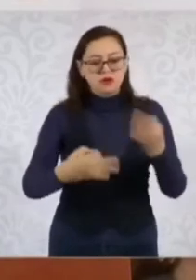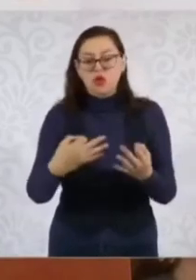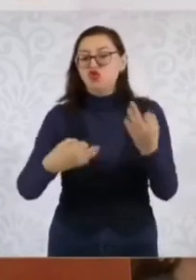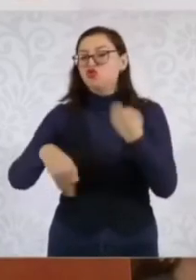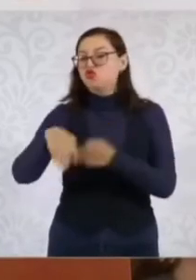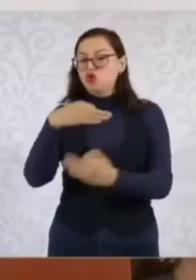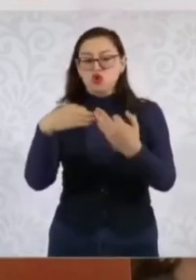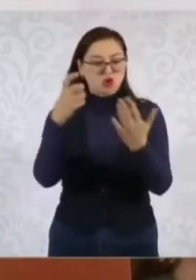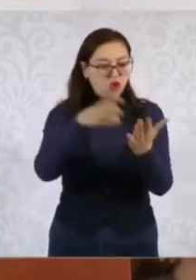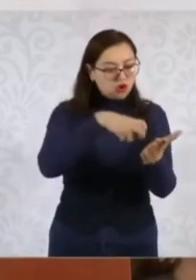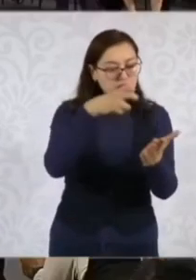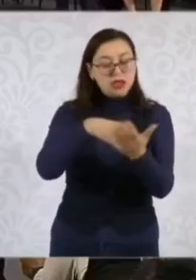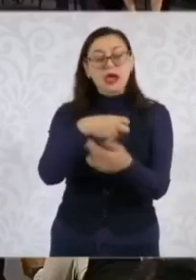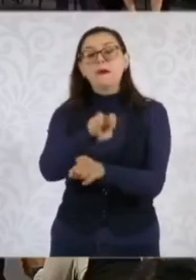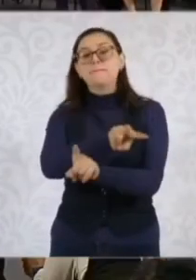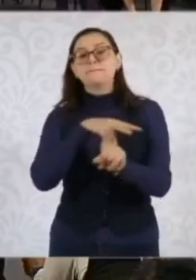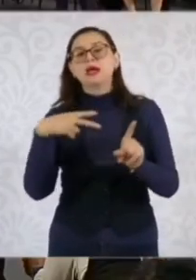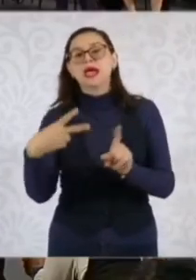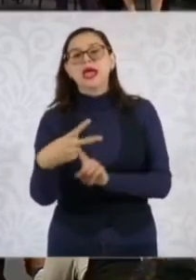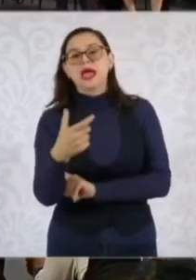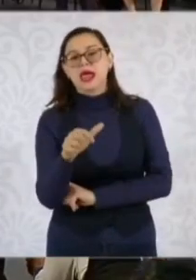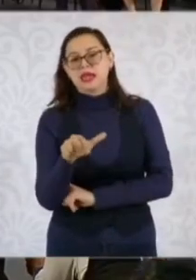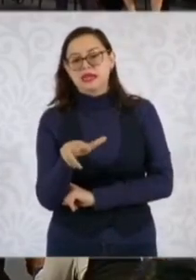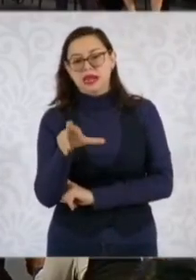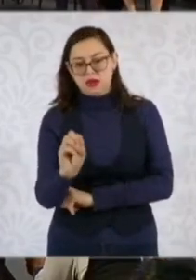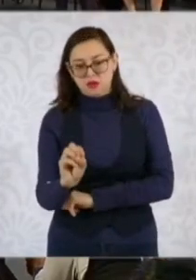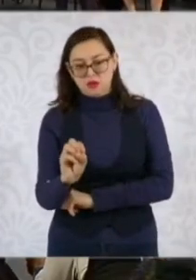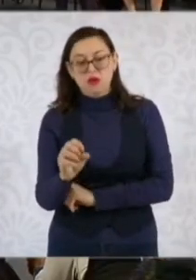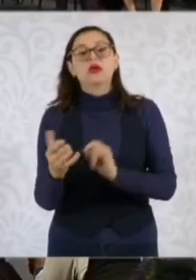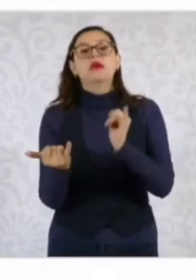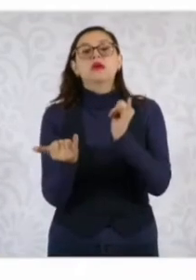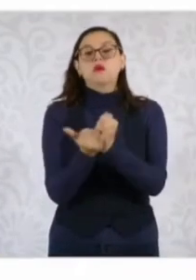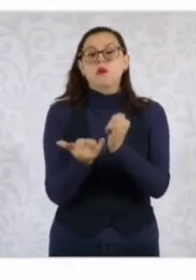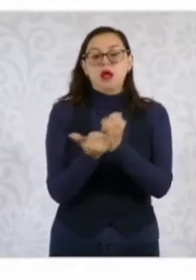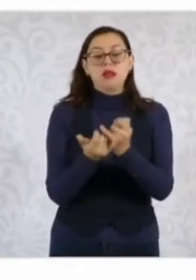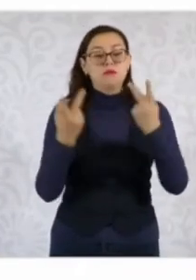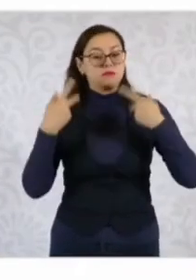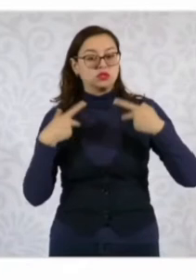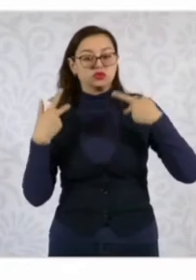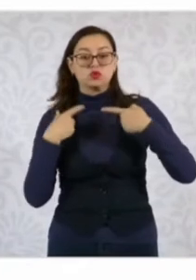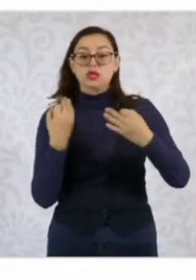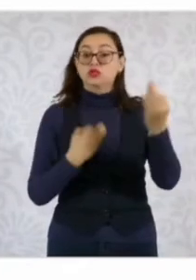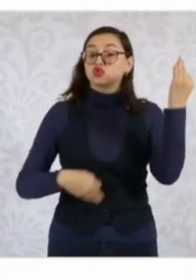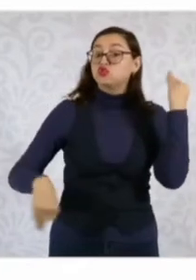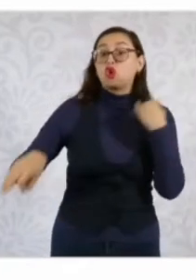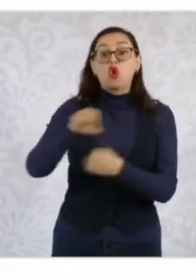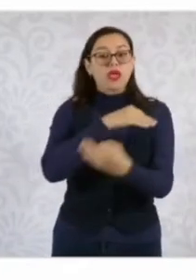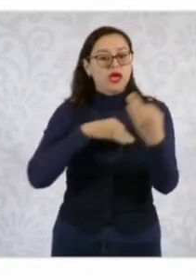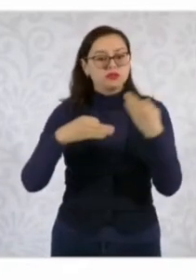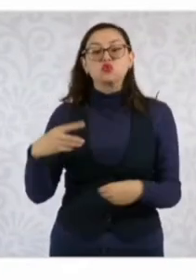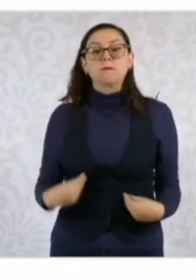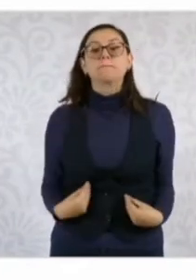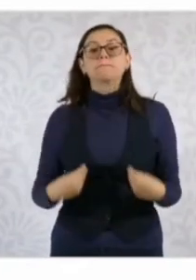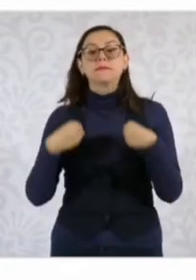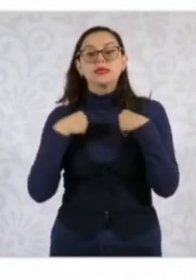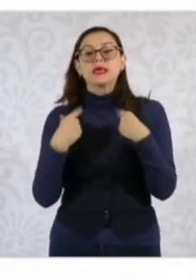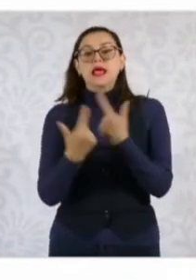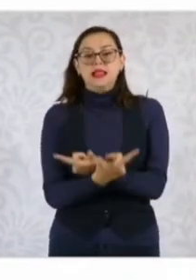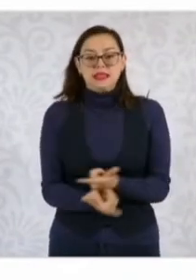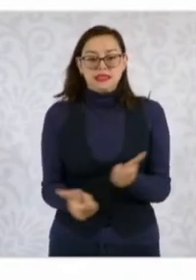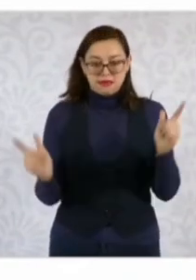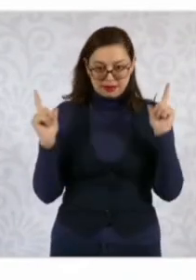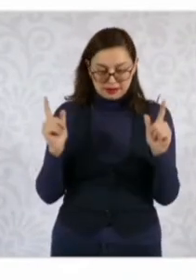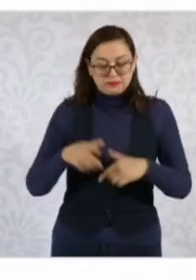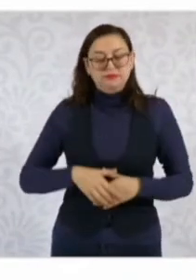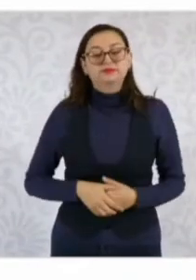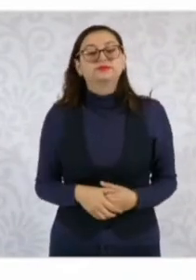perspectiva de género. Se establece en la Constitución también el derecho a todas las personas a una vida libre de violencia. Se establece